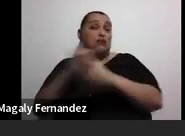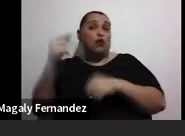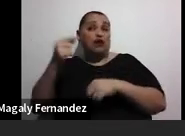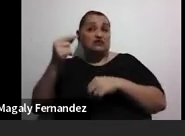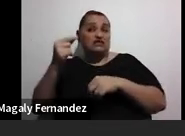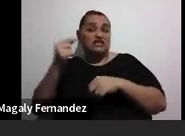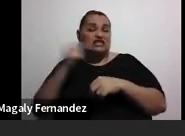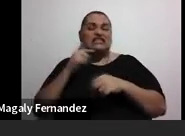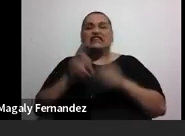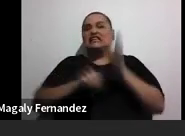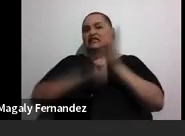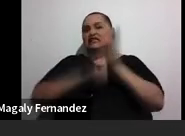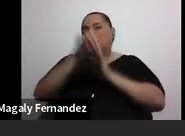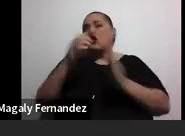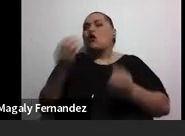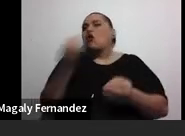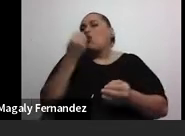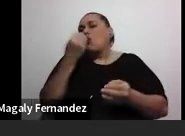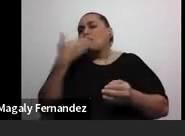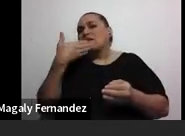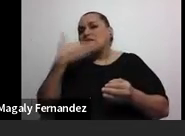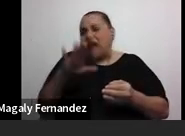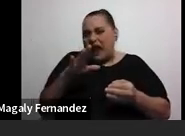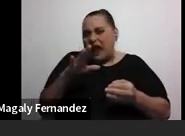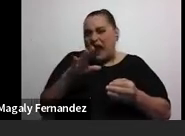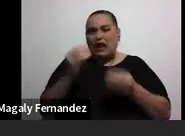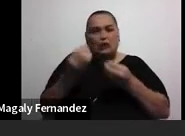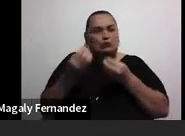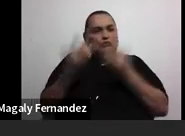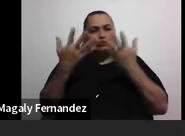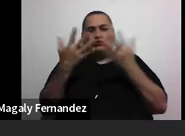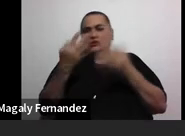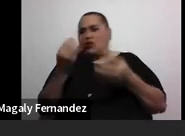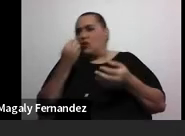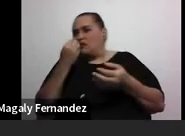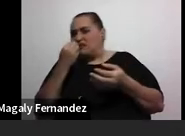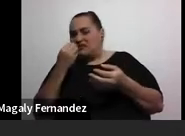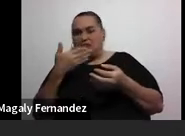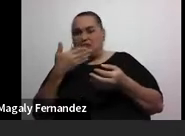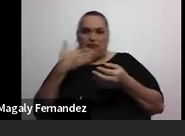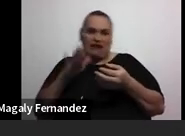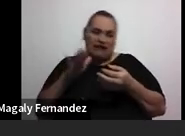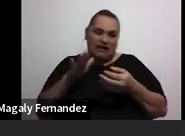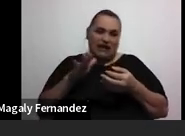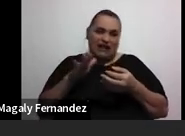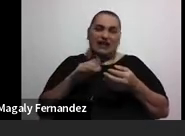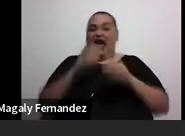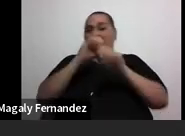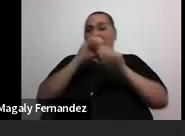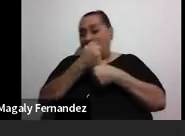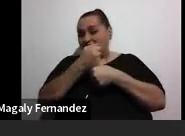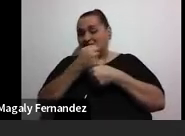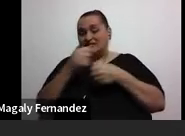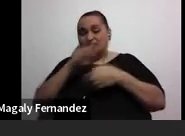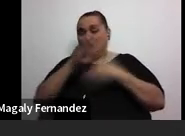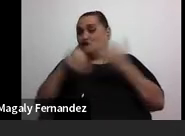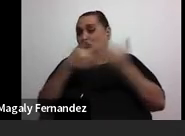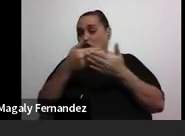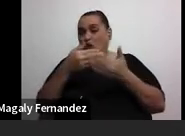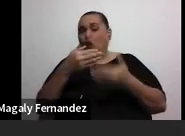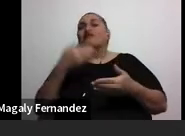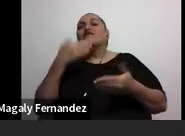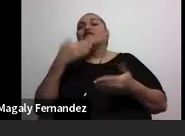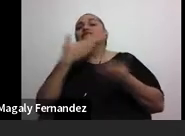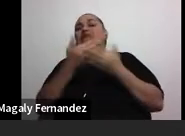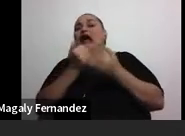comer mal, o sea, comida, etcétera, que hacen que el ambiente sea más favorable para la bacteria.